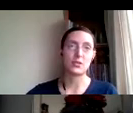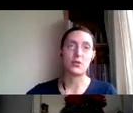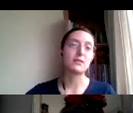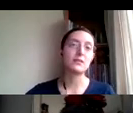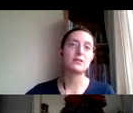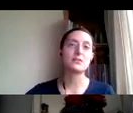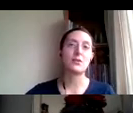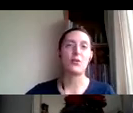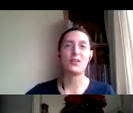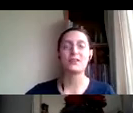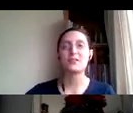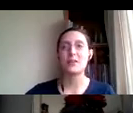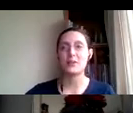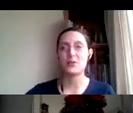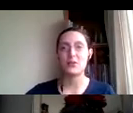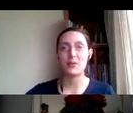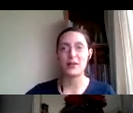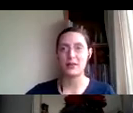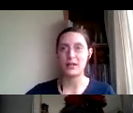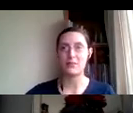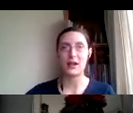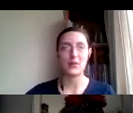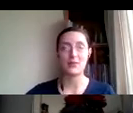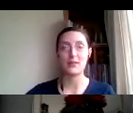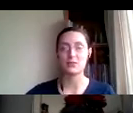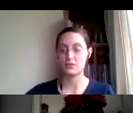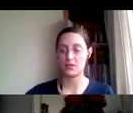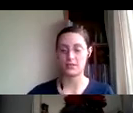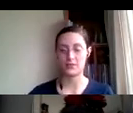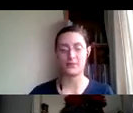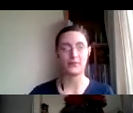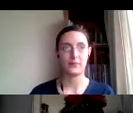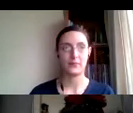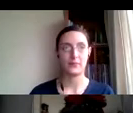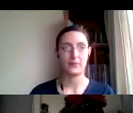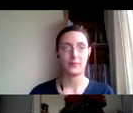había escuchado antes. O quién es de esta persona para venir a hablarme a mí de estos temas.